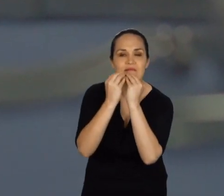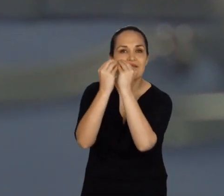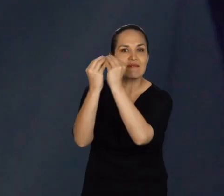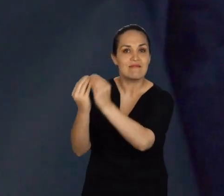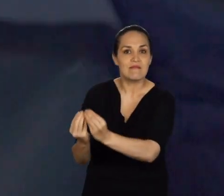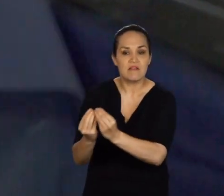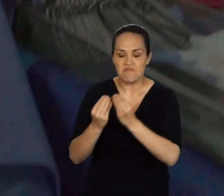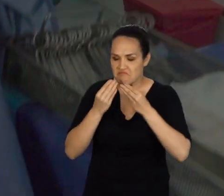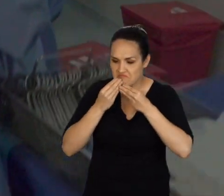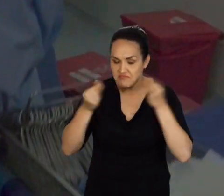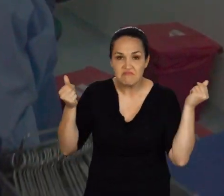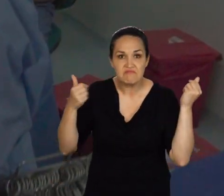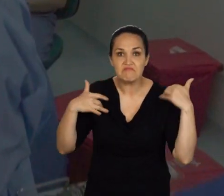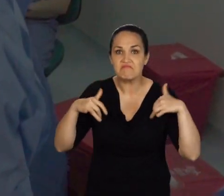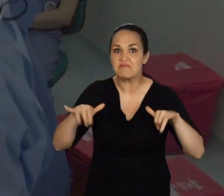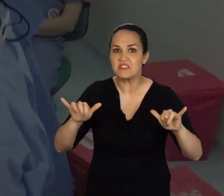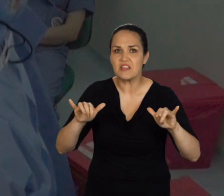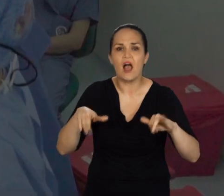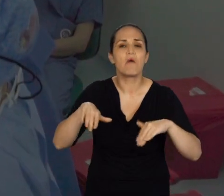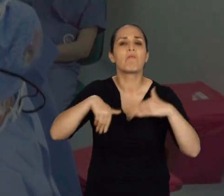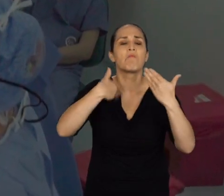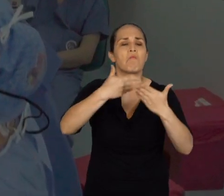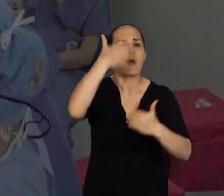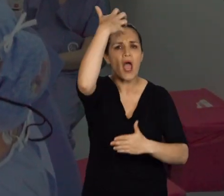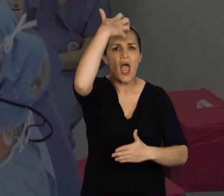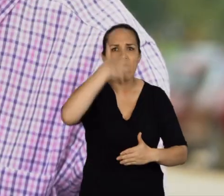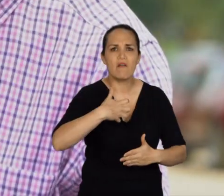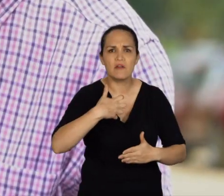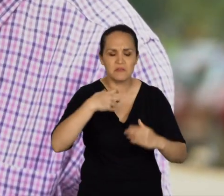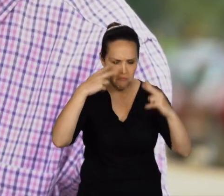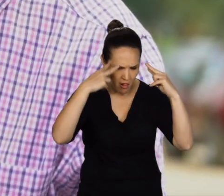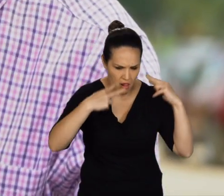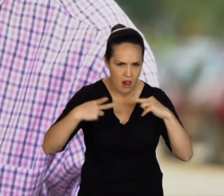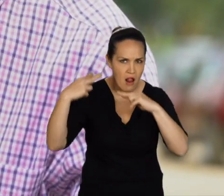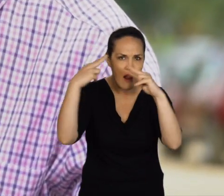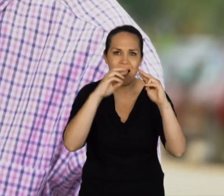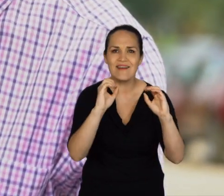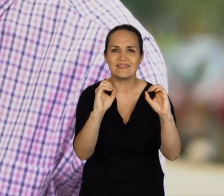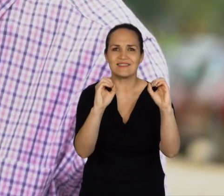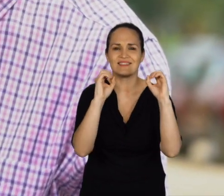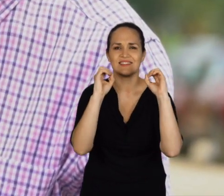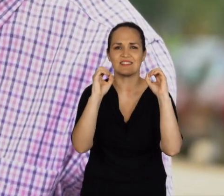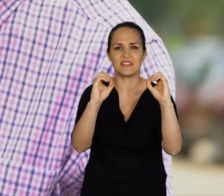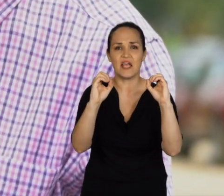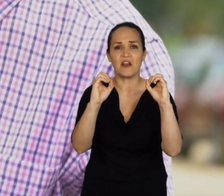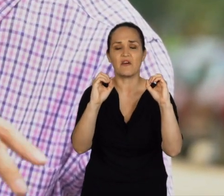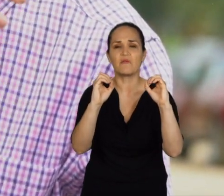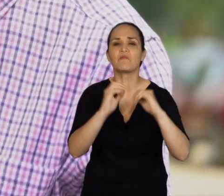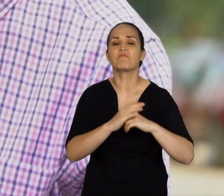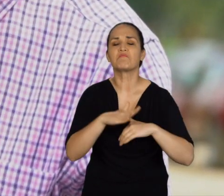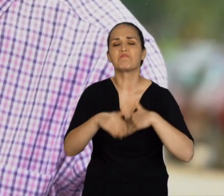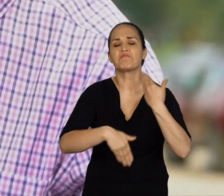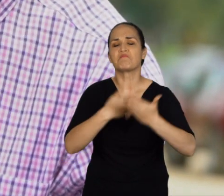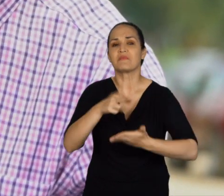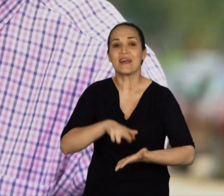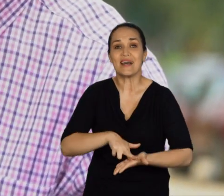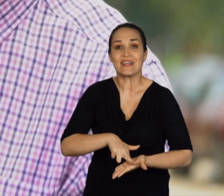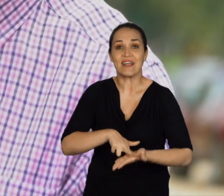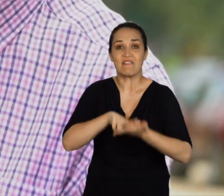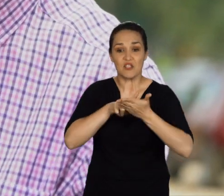extracción mandibular que me hicieron, los exámenes salieron todos en patología cero. Sin embargo, pues ya la